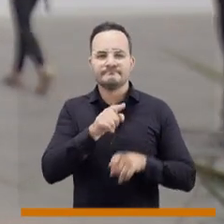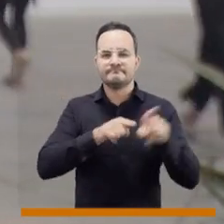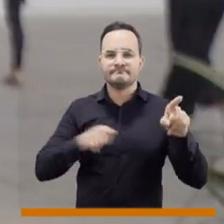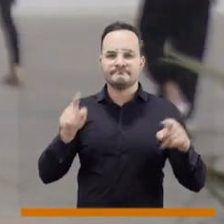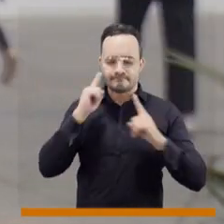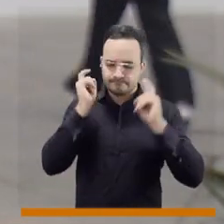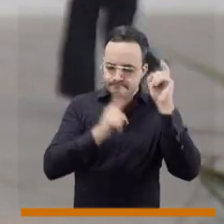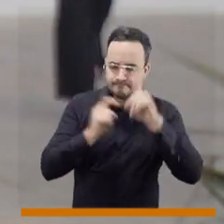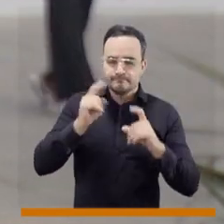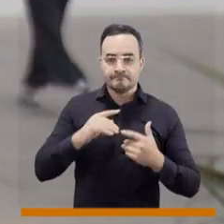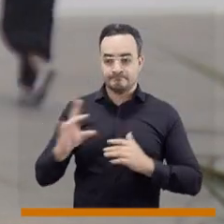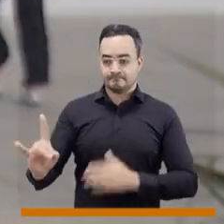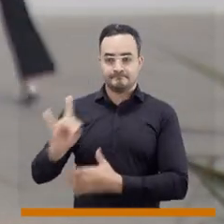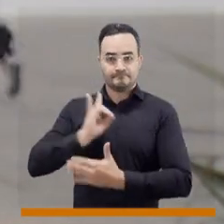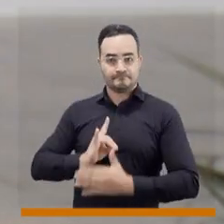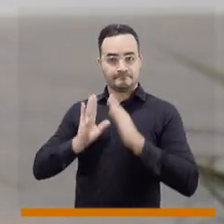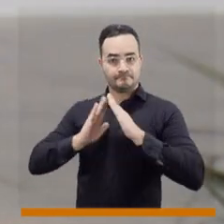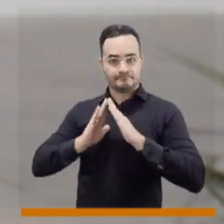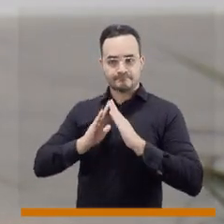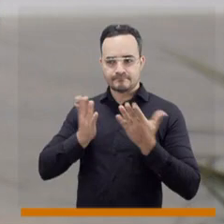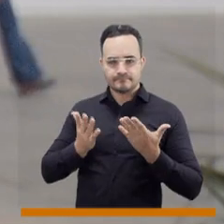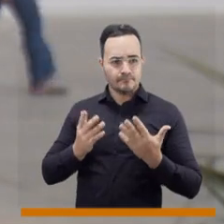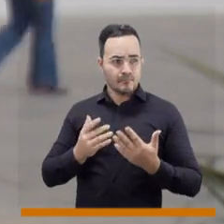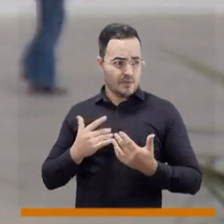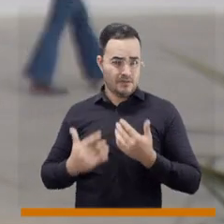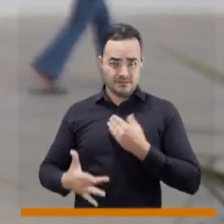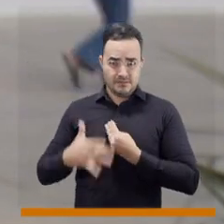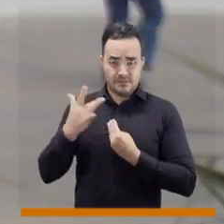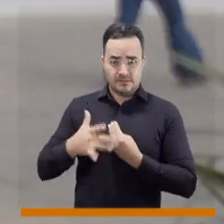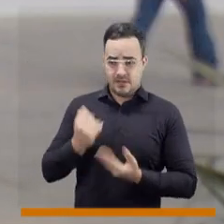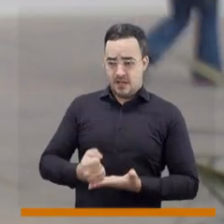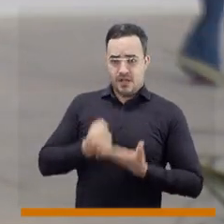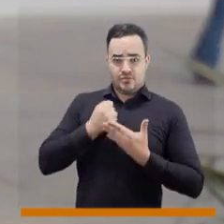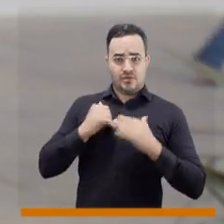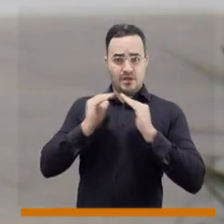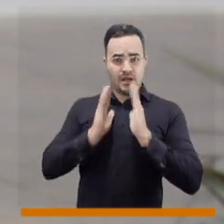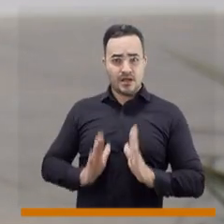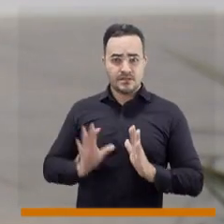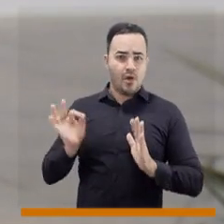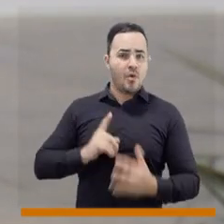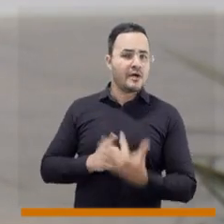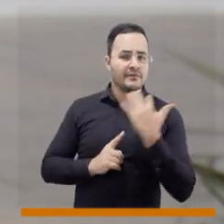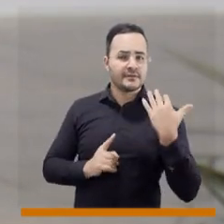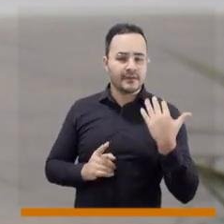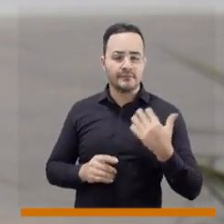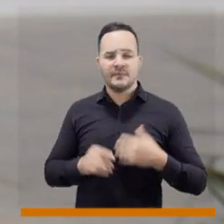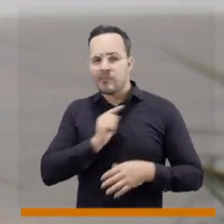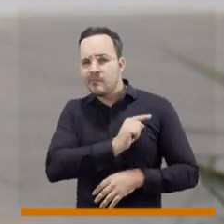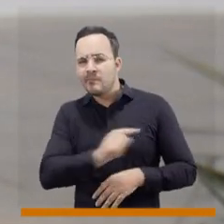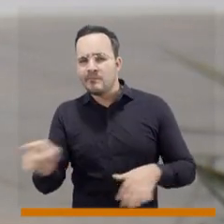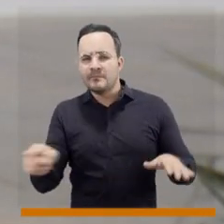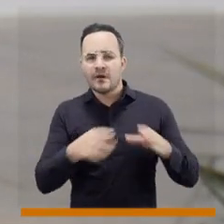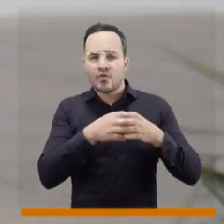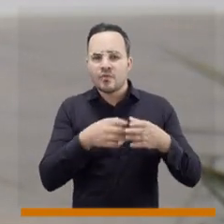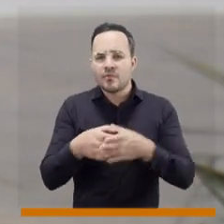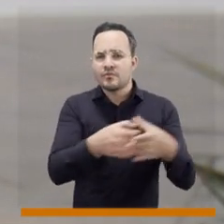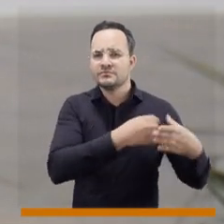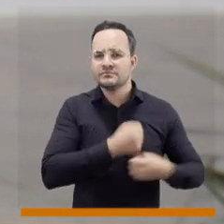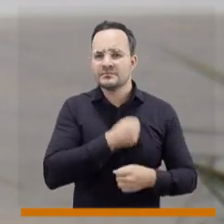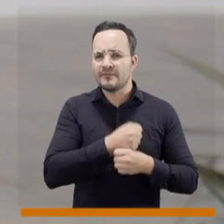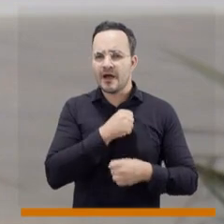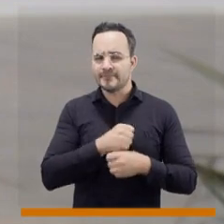¿cómo afecta a las familias en la tenencia de los animales de compañía? En las mesas de trabajo y comisiones de concertación,